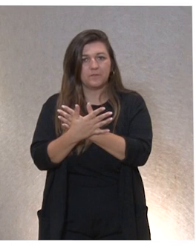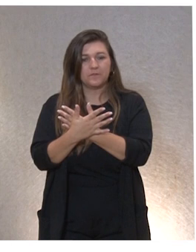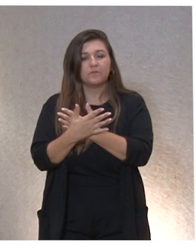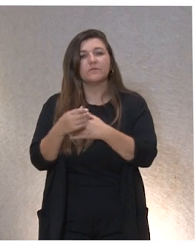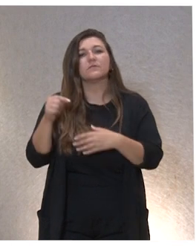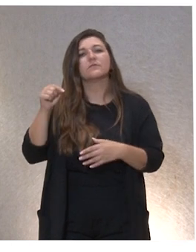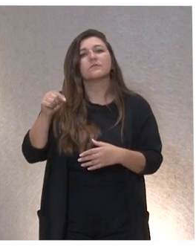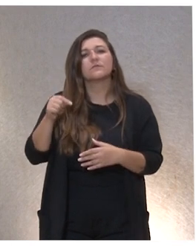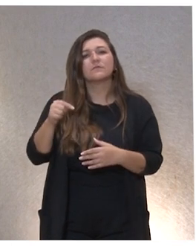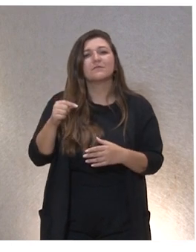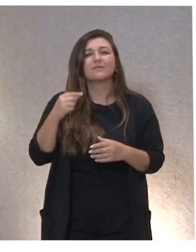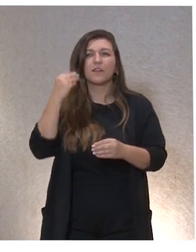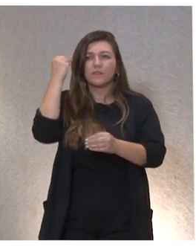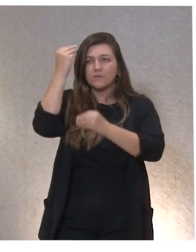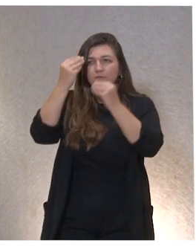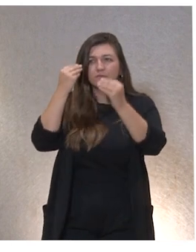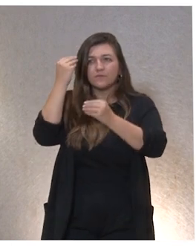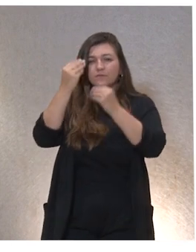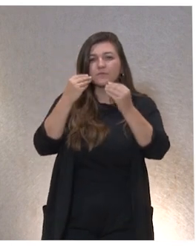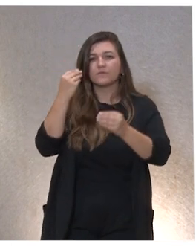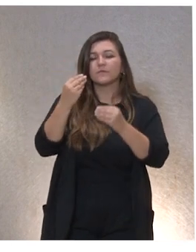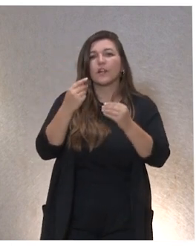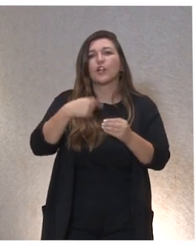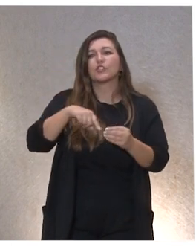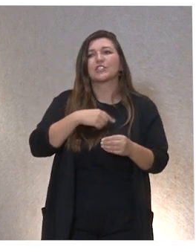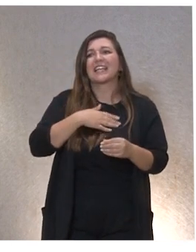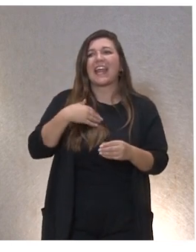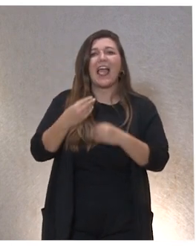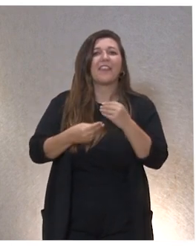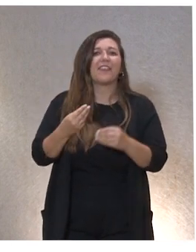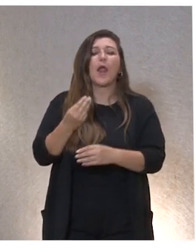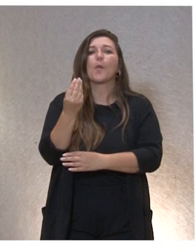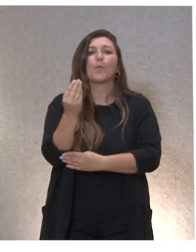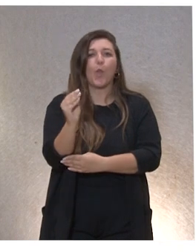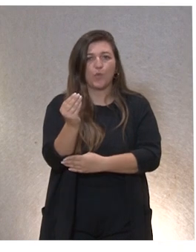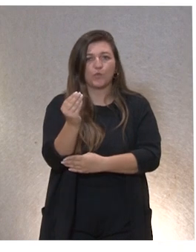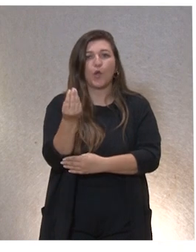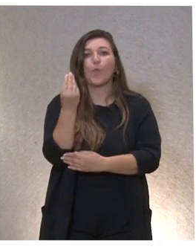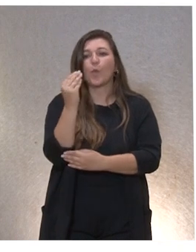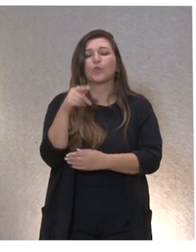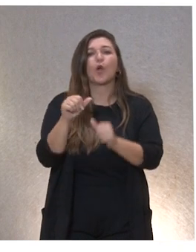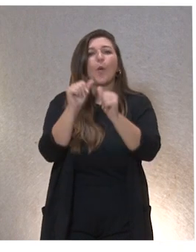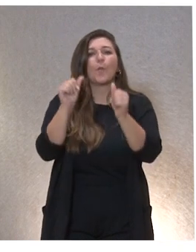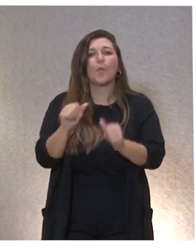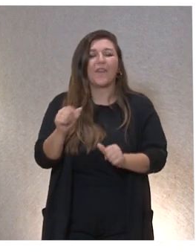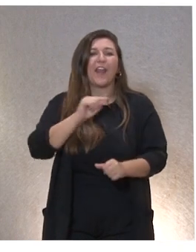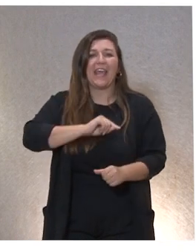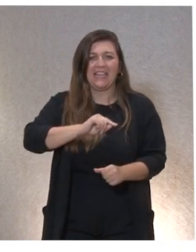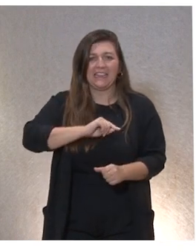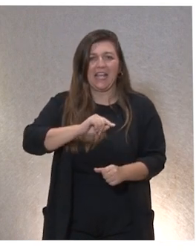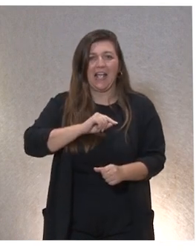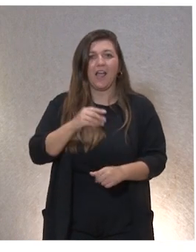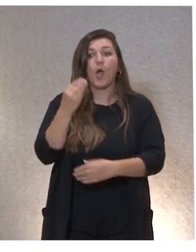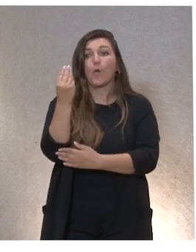donde, después de esa reflexión que teníamos pensado hacer, queríamos crear un producto. Un producto que pudiera ser nuestro modelo ético. Aquello sobre